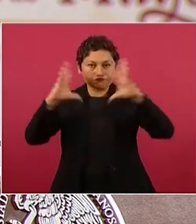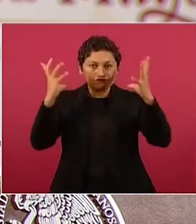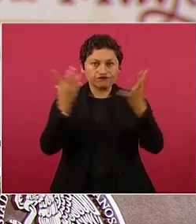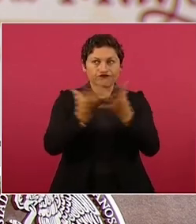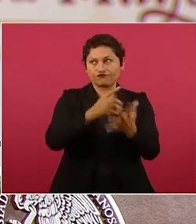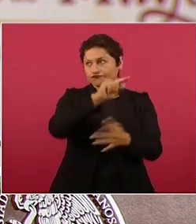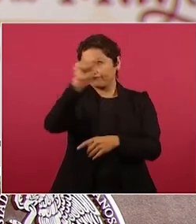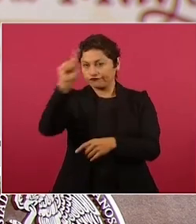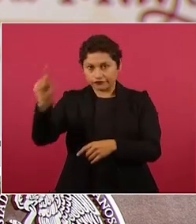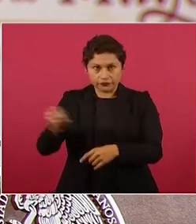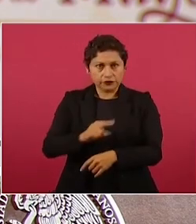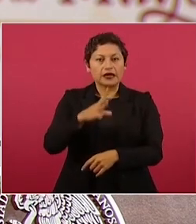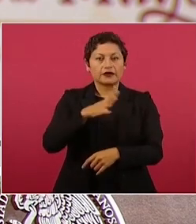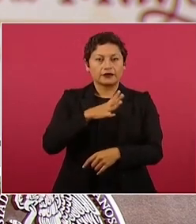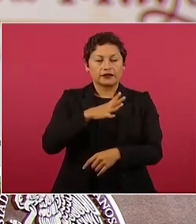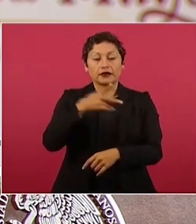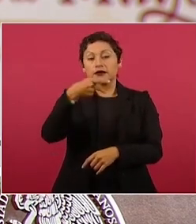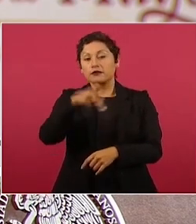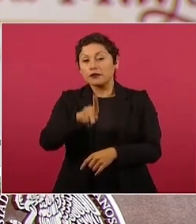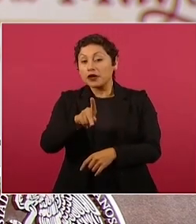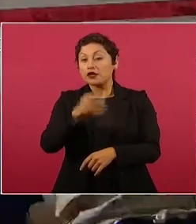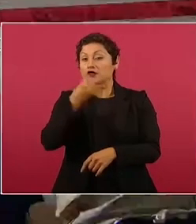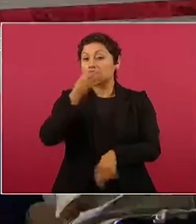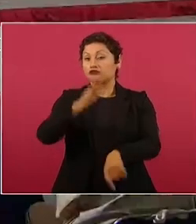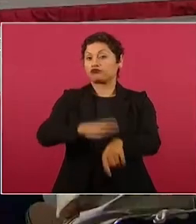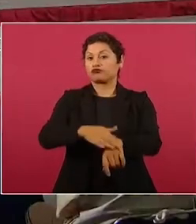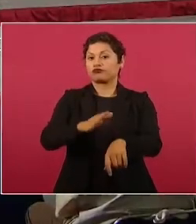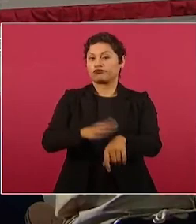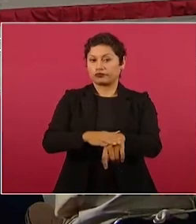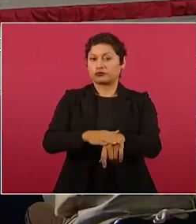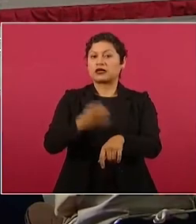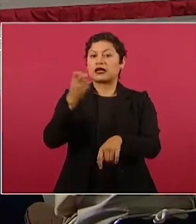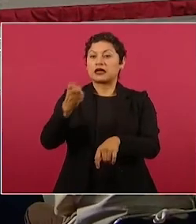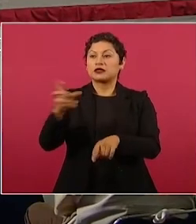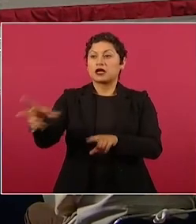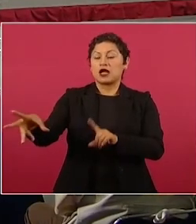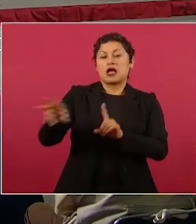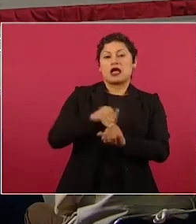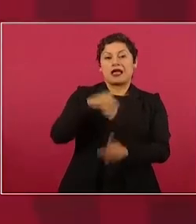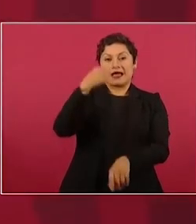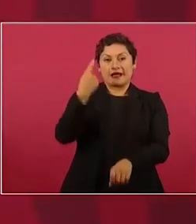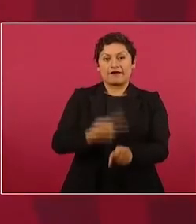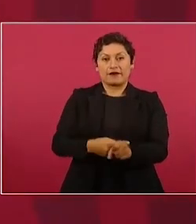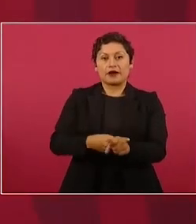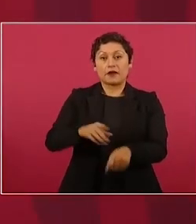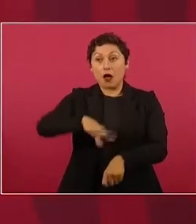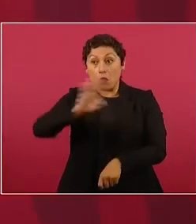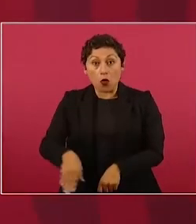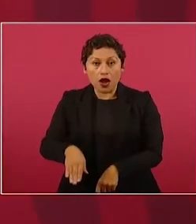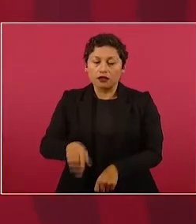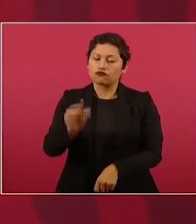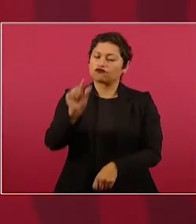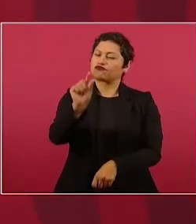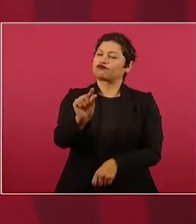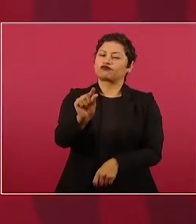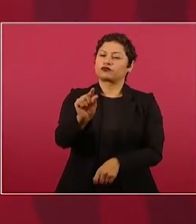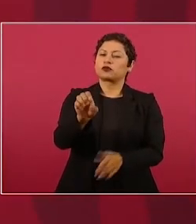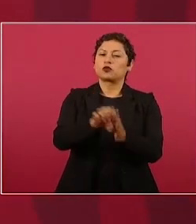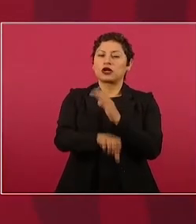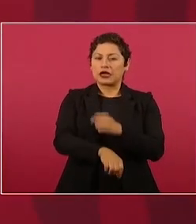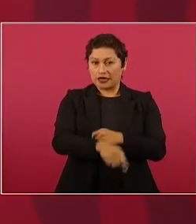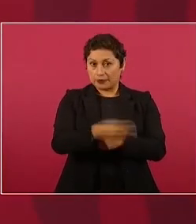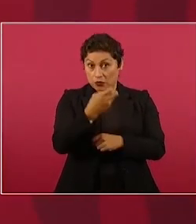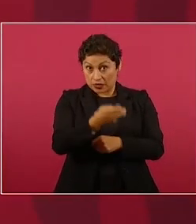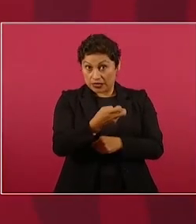importante destacar que es una enfermedad de muy baja letalidad. De esos casi 17 mil casos, solo se han presentado